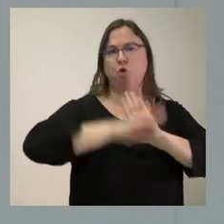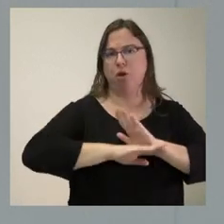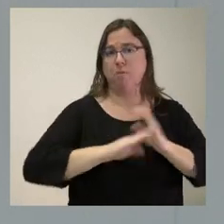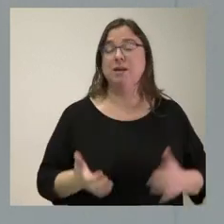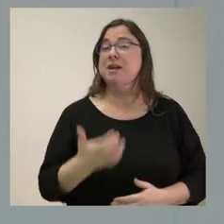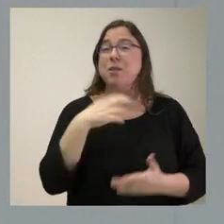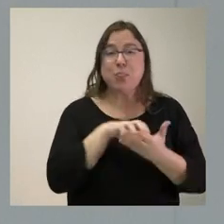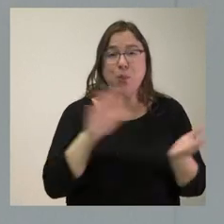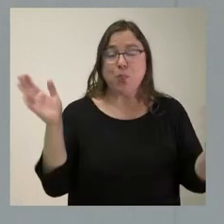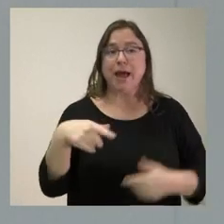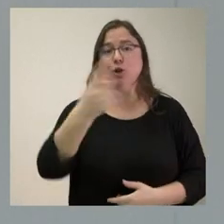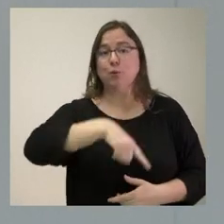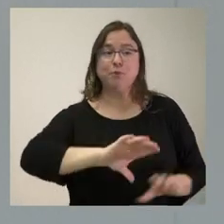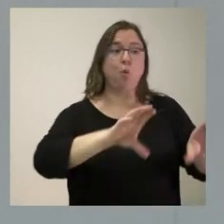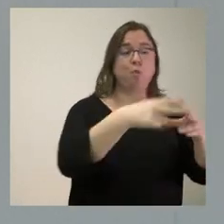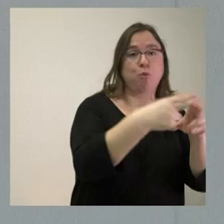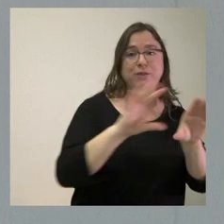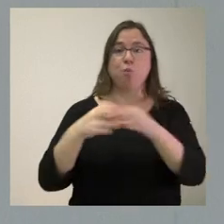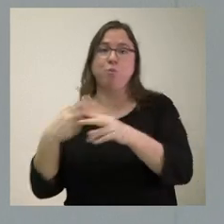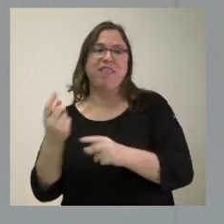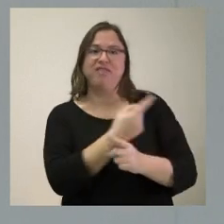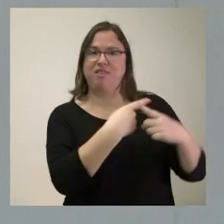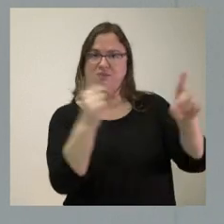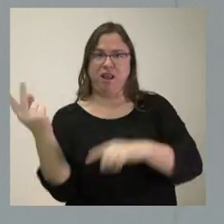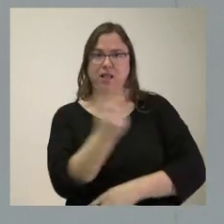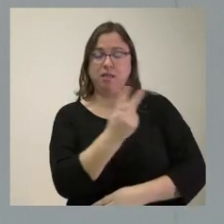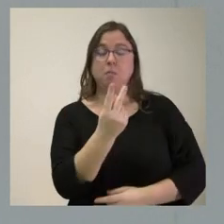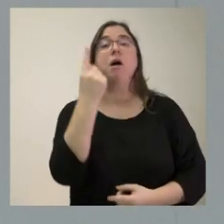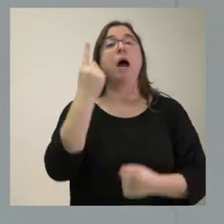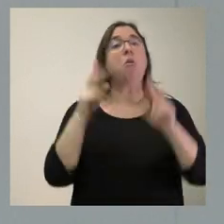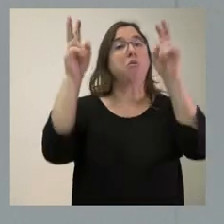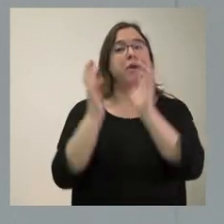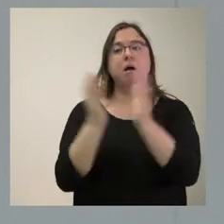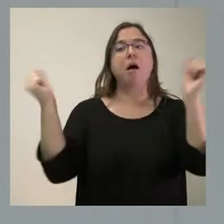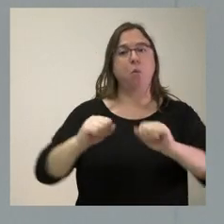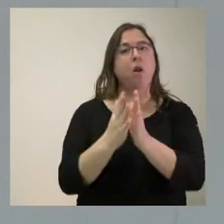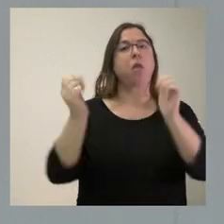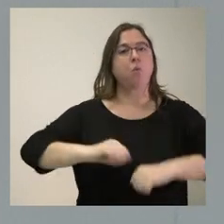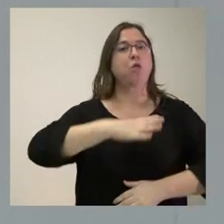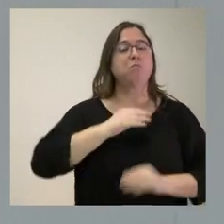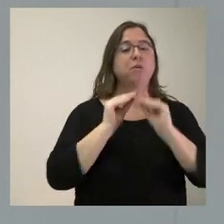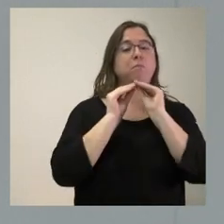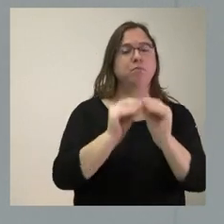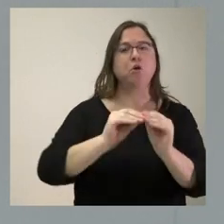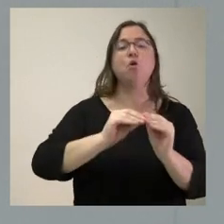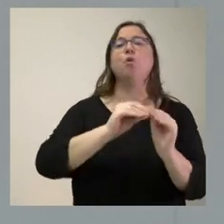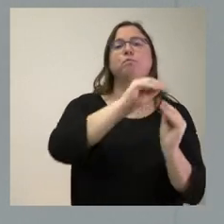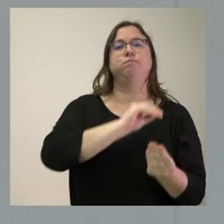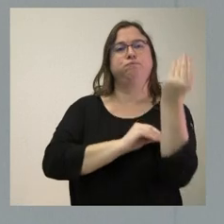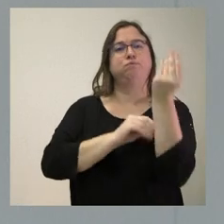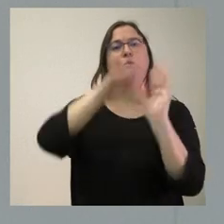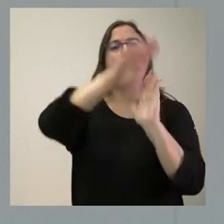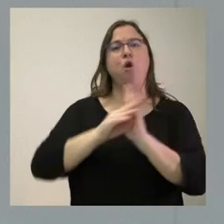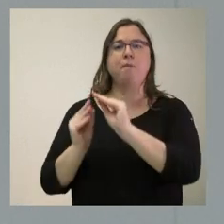lugar a dudas, somos dos partidos distintos, pero hay cosas en las que nos podemos poner de acuerdo y desarrollar un programa conjunto que sea útil y